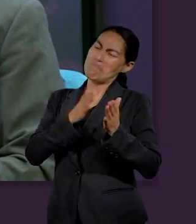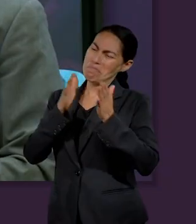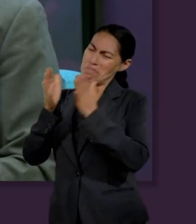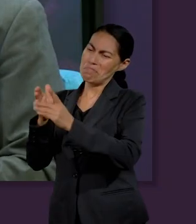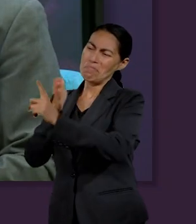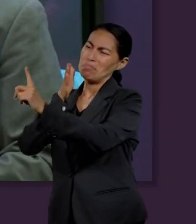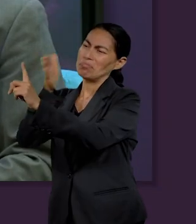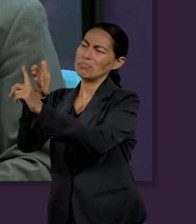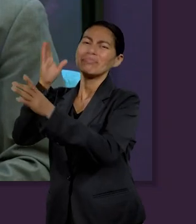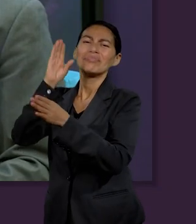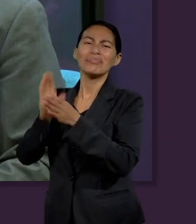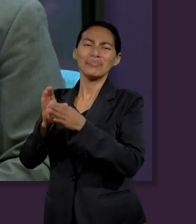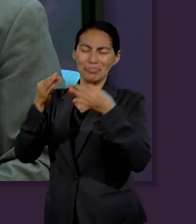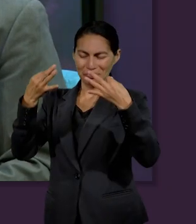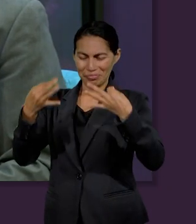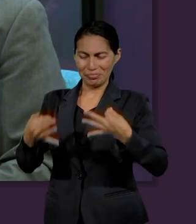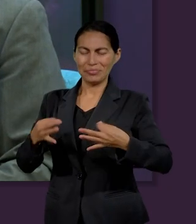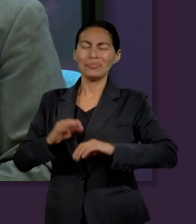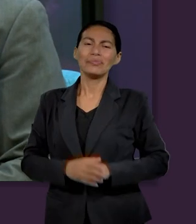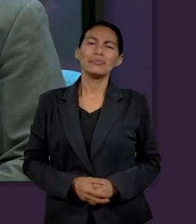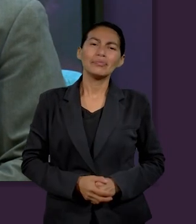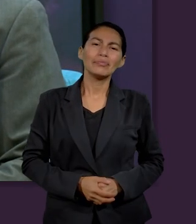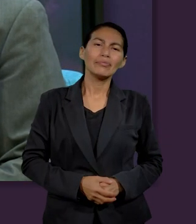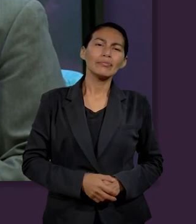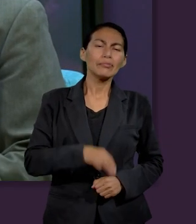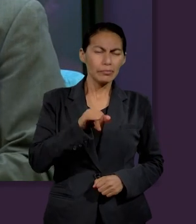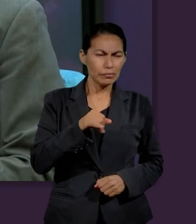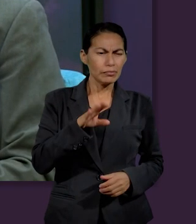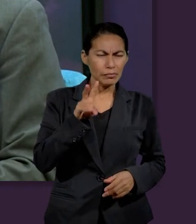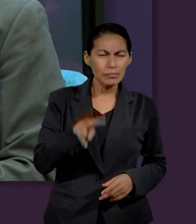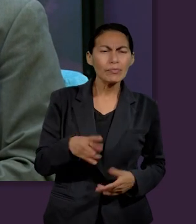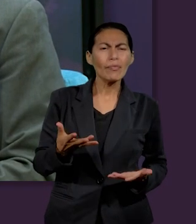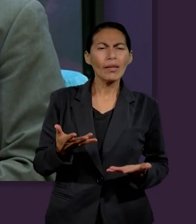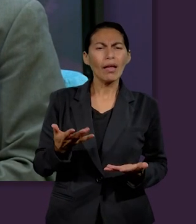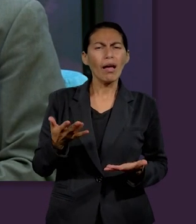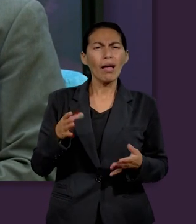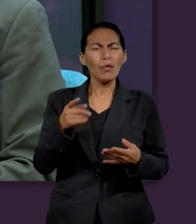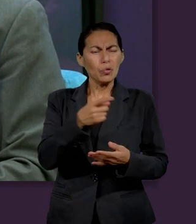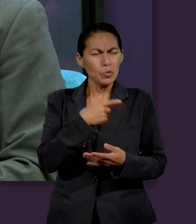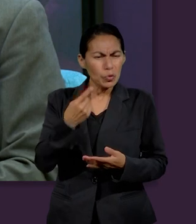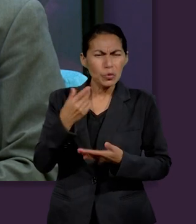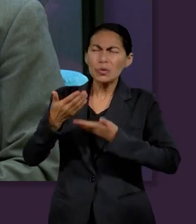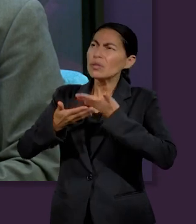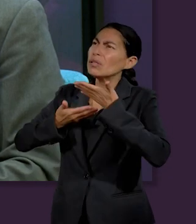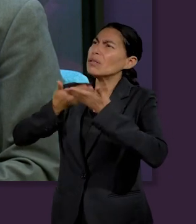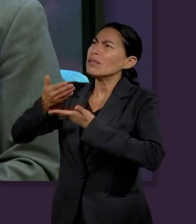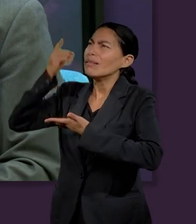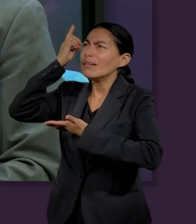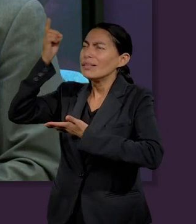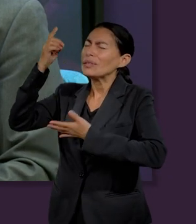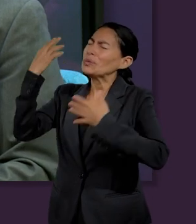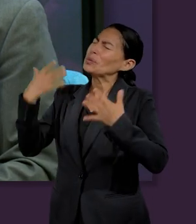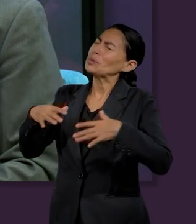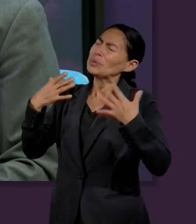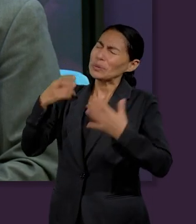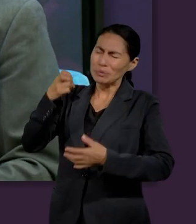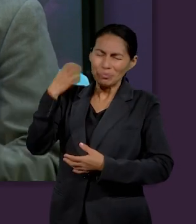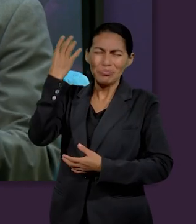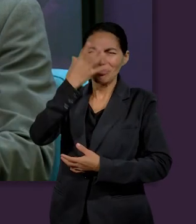también es es muy es muy agradable formar parte del del servicio de Dios